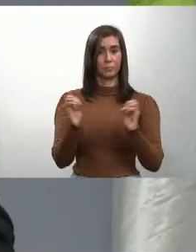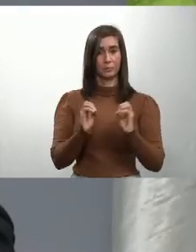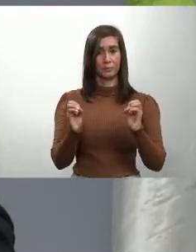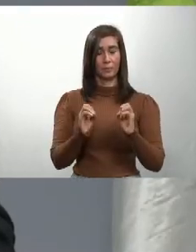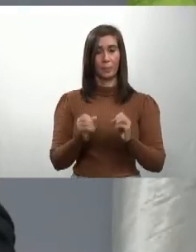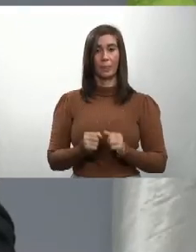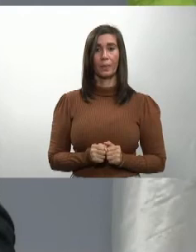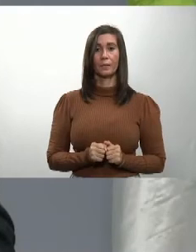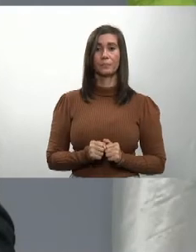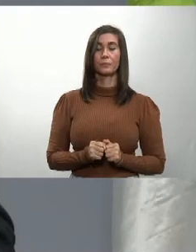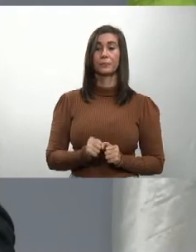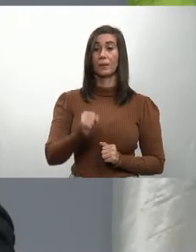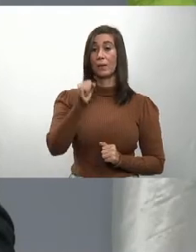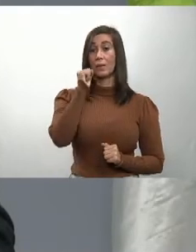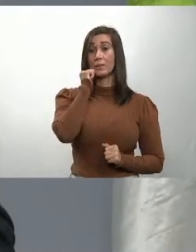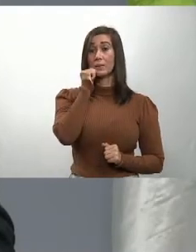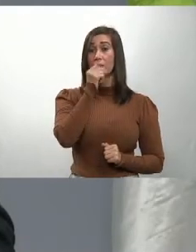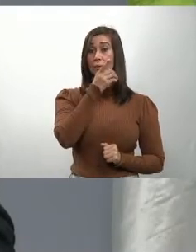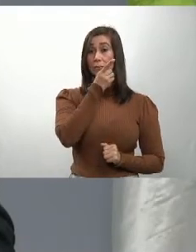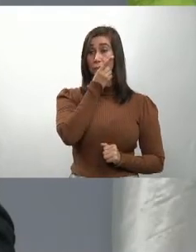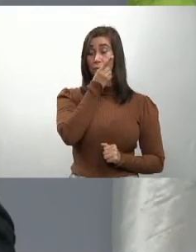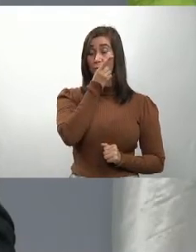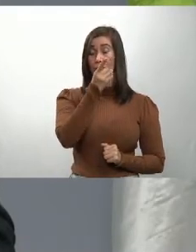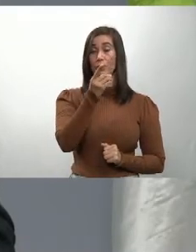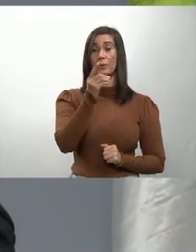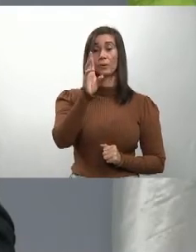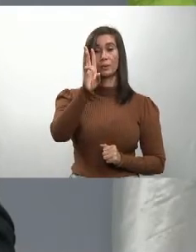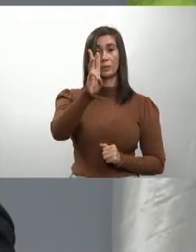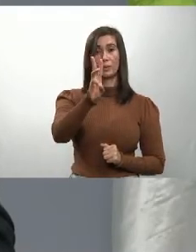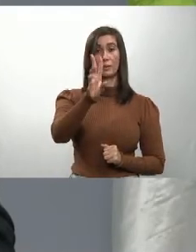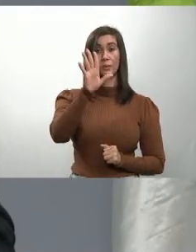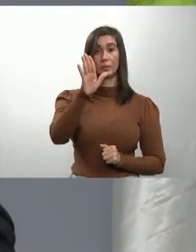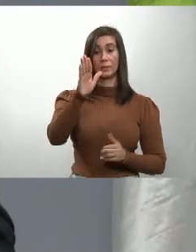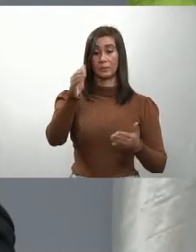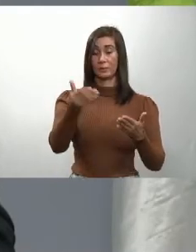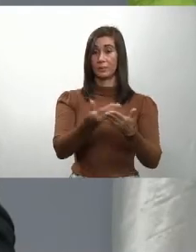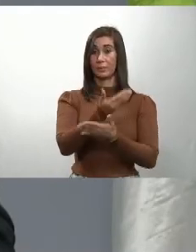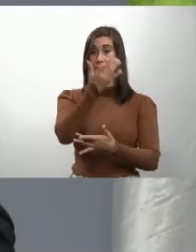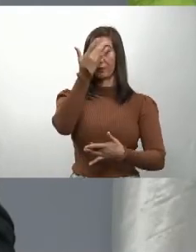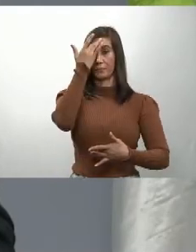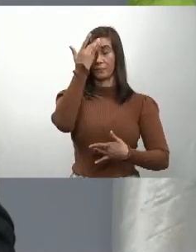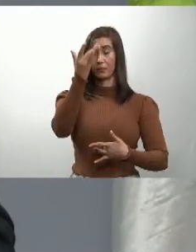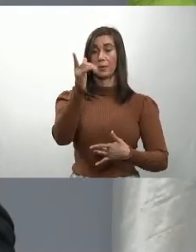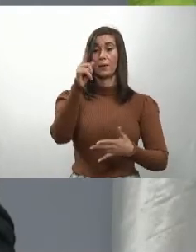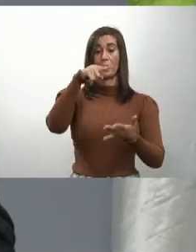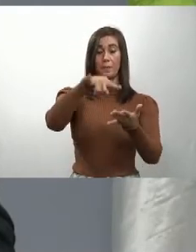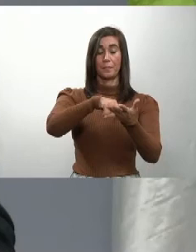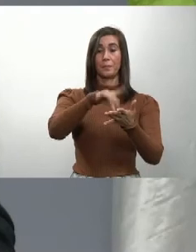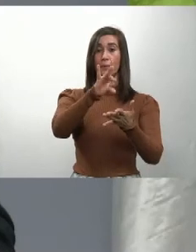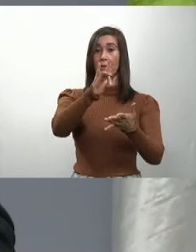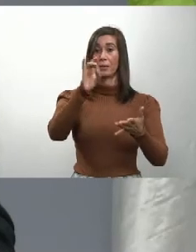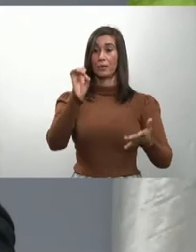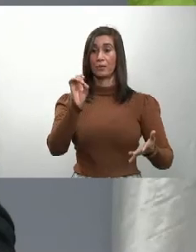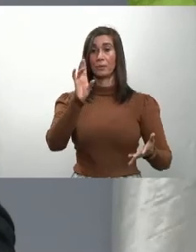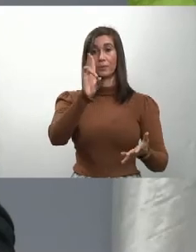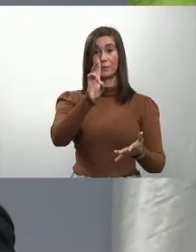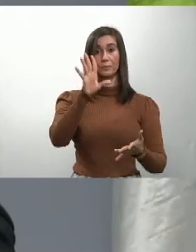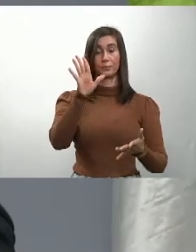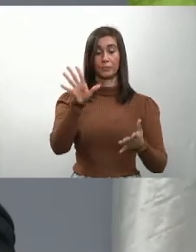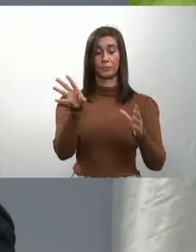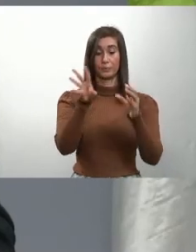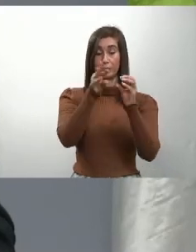Santo Domingo, Provincia, 65 casos nuevos, 1,875